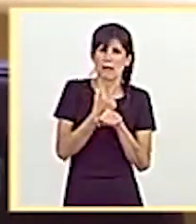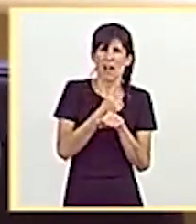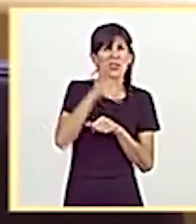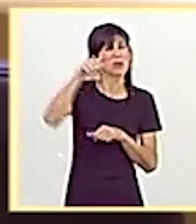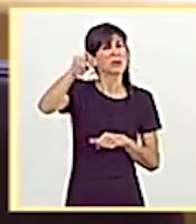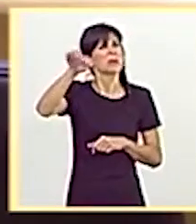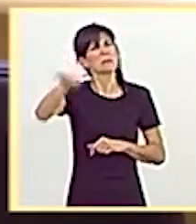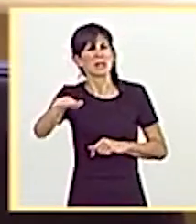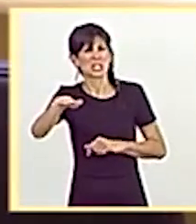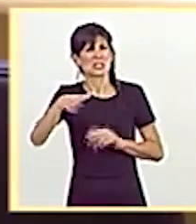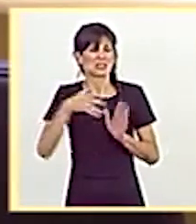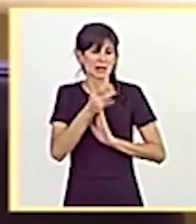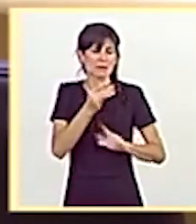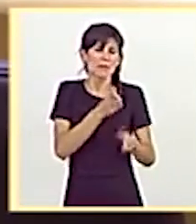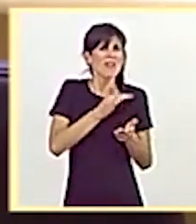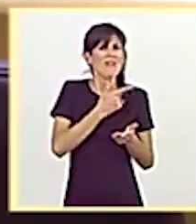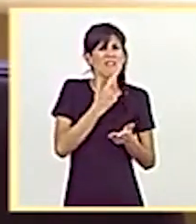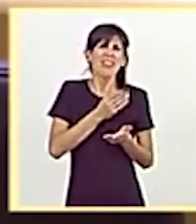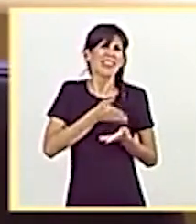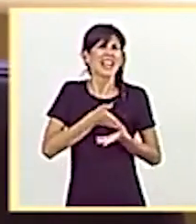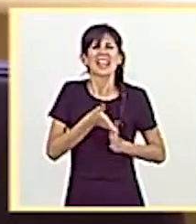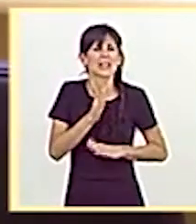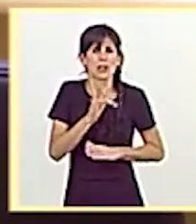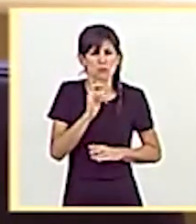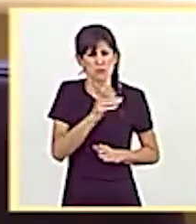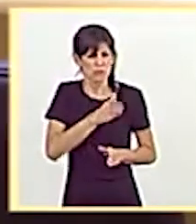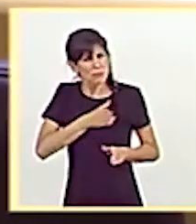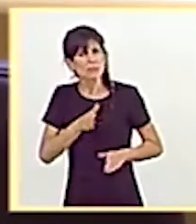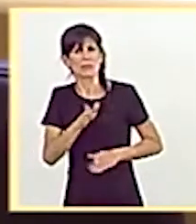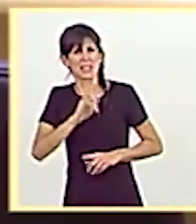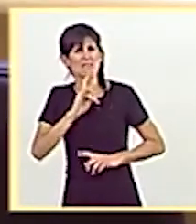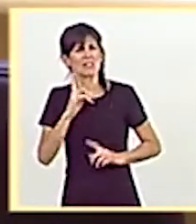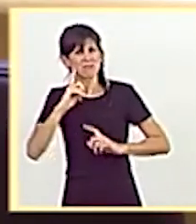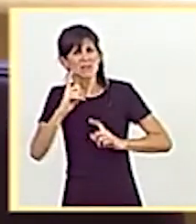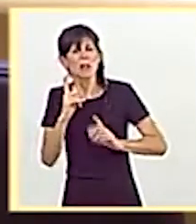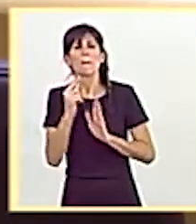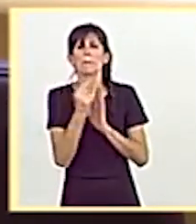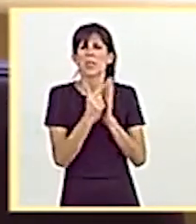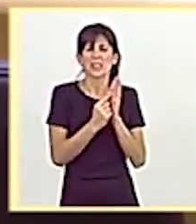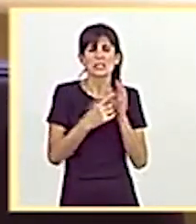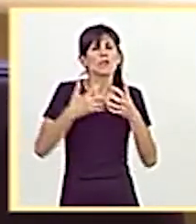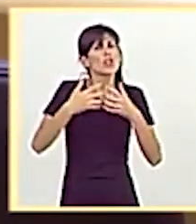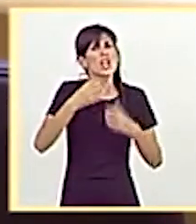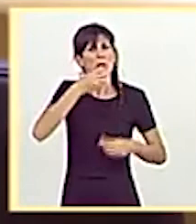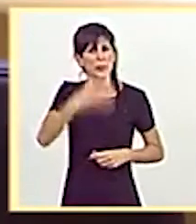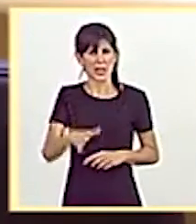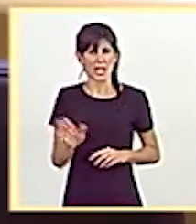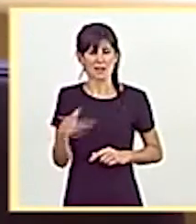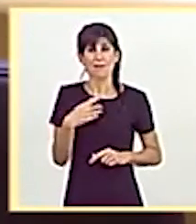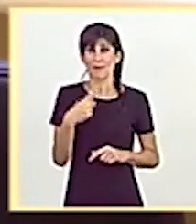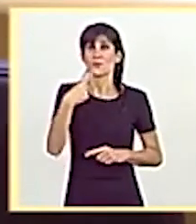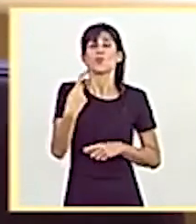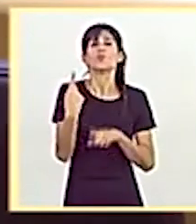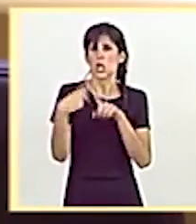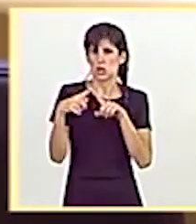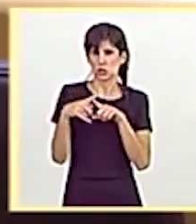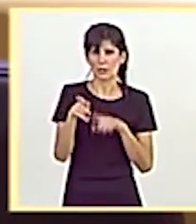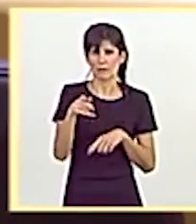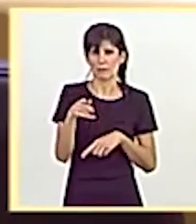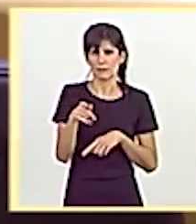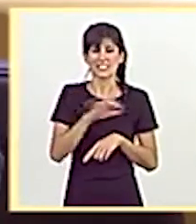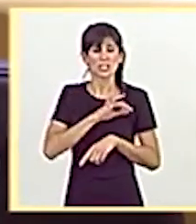que ustedes, que no va por la vía fácil, y que está tomando medidas que funcionan. Y le digo una cosa, señor ministro.